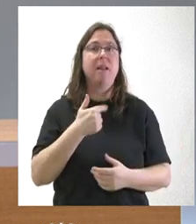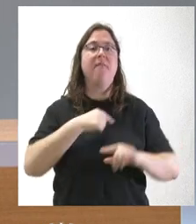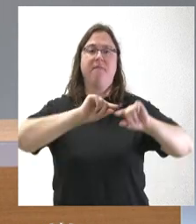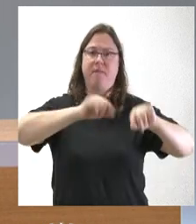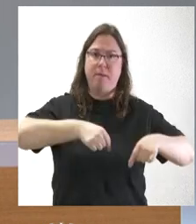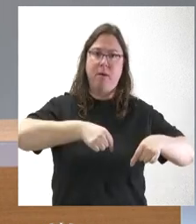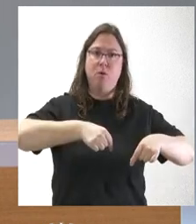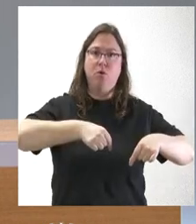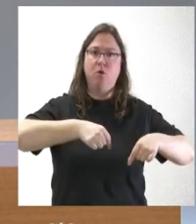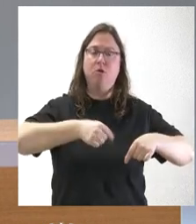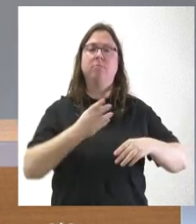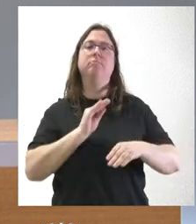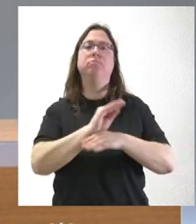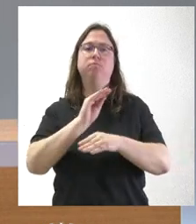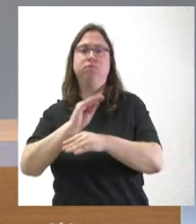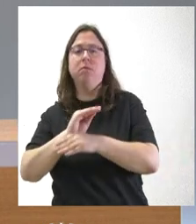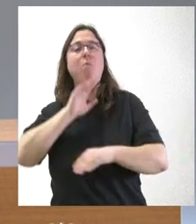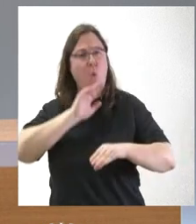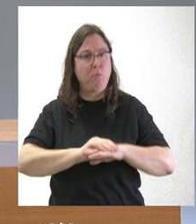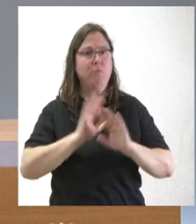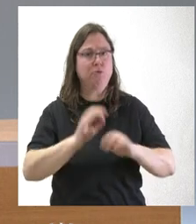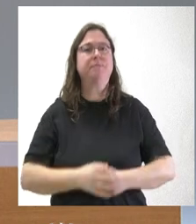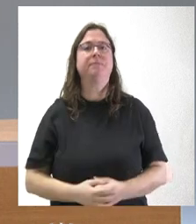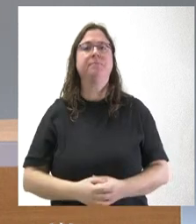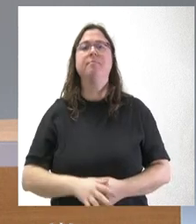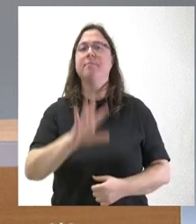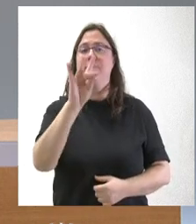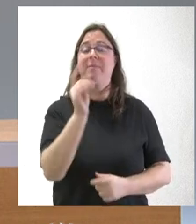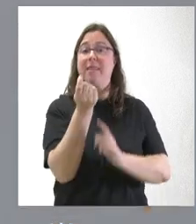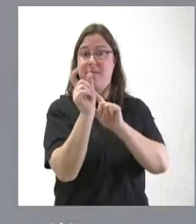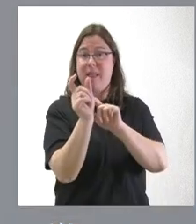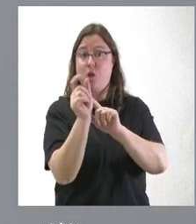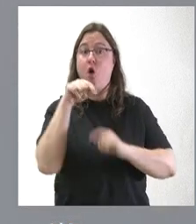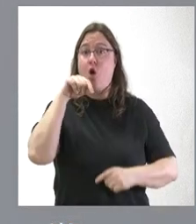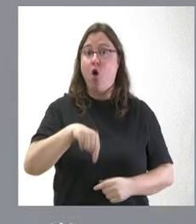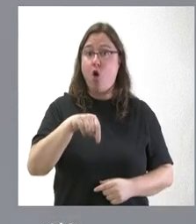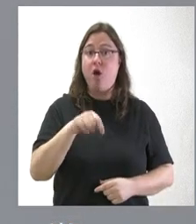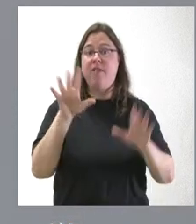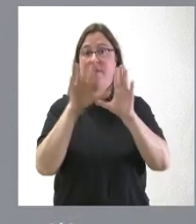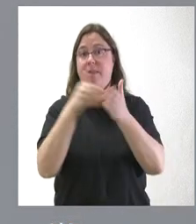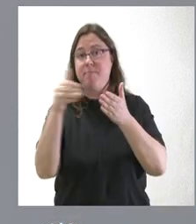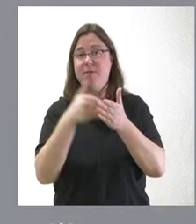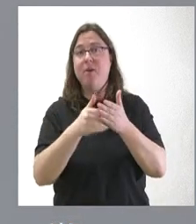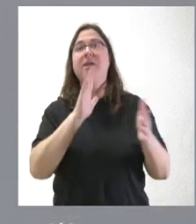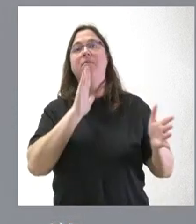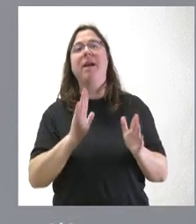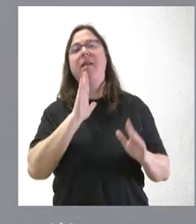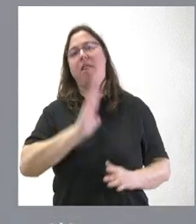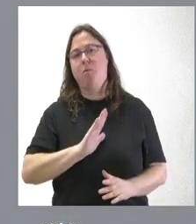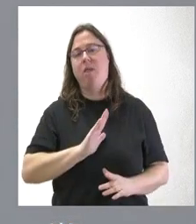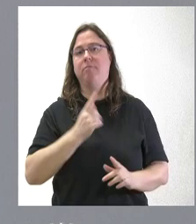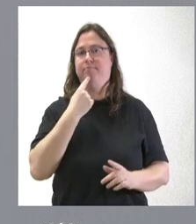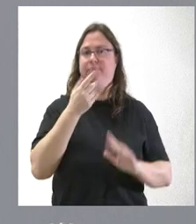también importes económicos y luego cumplimos los importes económicos. Sí, la cifra, como hoy traemos 10 millones, parecía momento también oportuno para